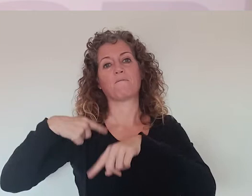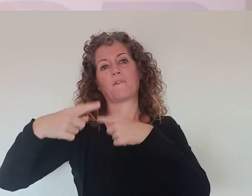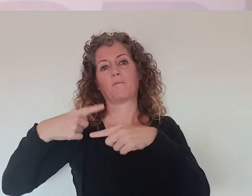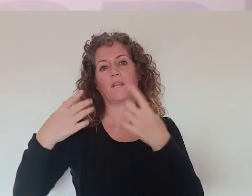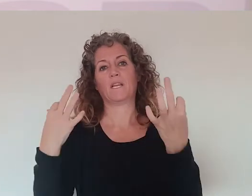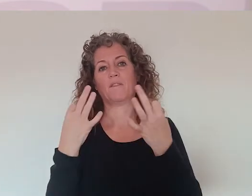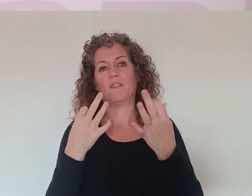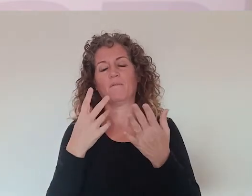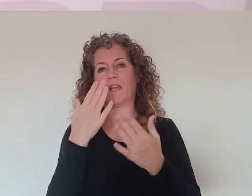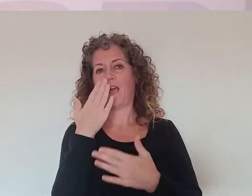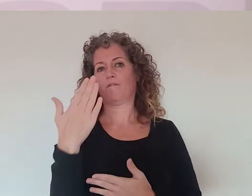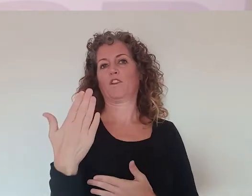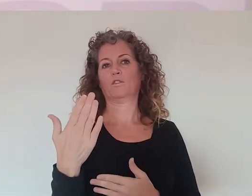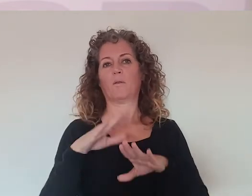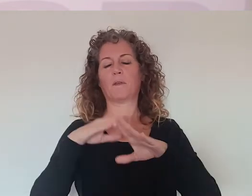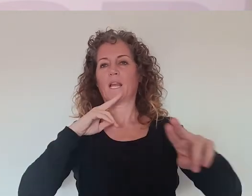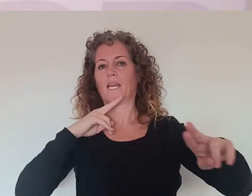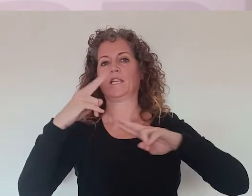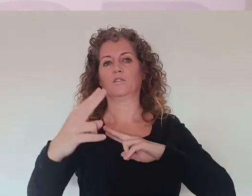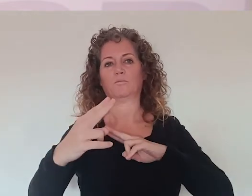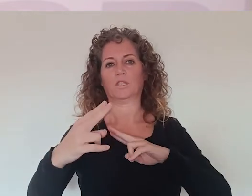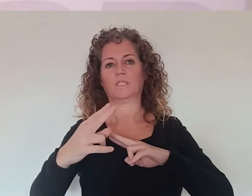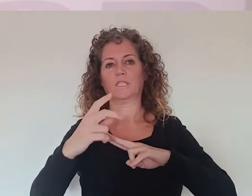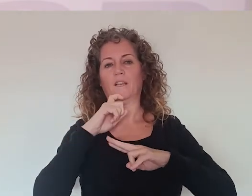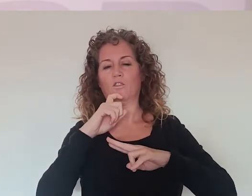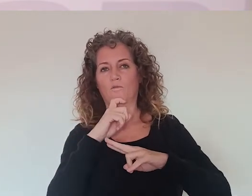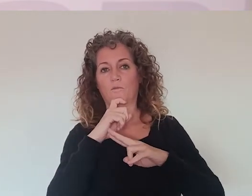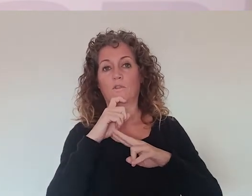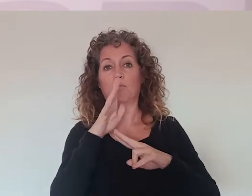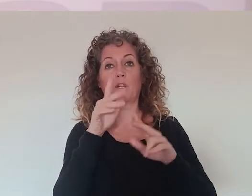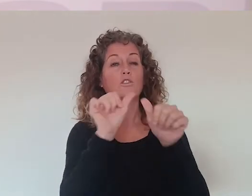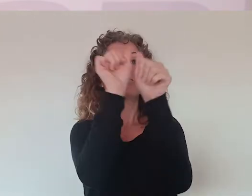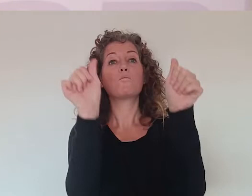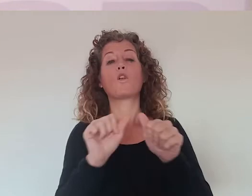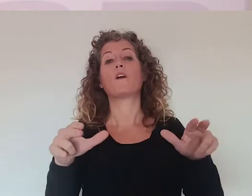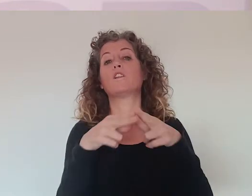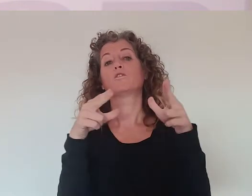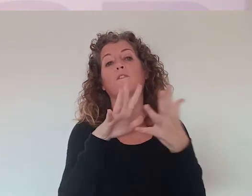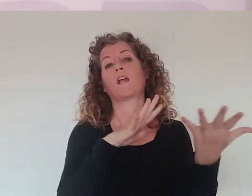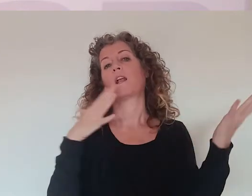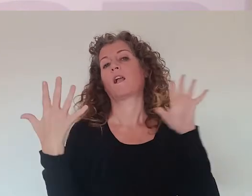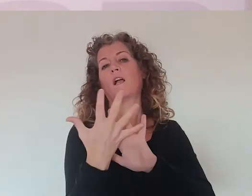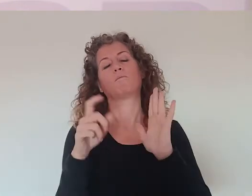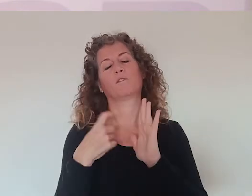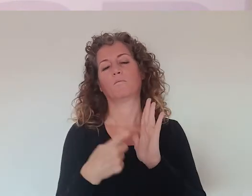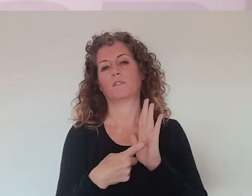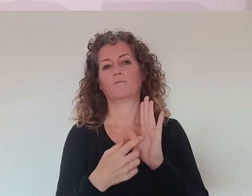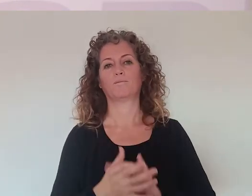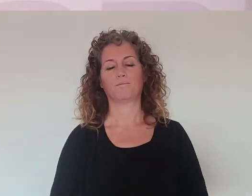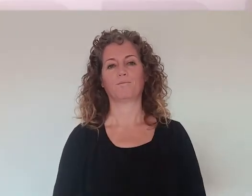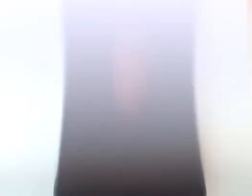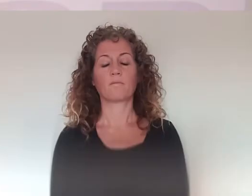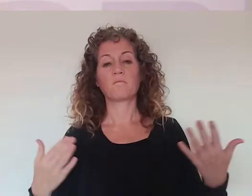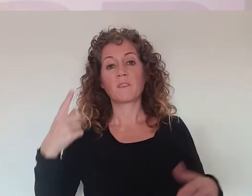también desde las propias familias y cómo la sociedad nos vamos a preparar para dar respuesta a todo ese cambio de modelo social, en definitiva.